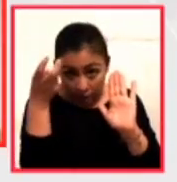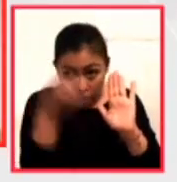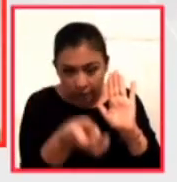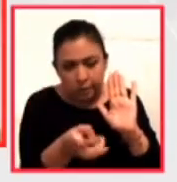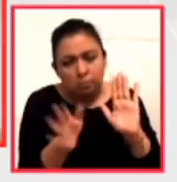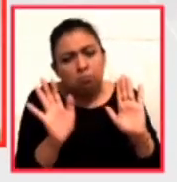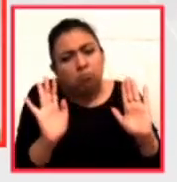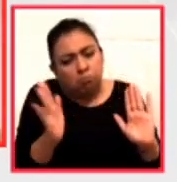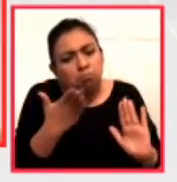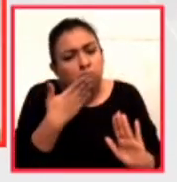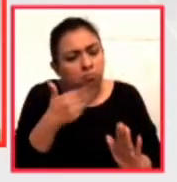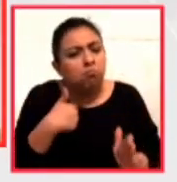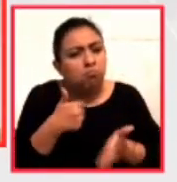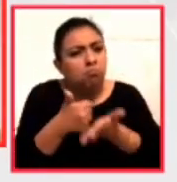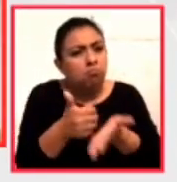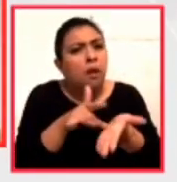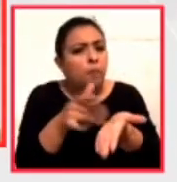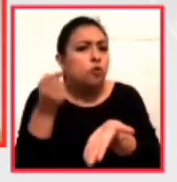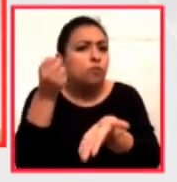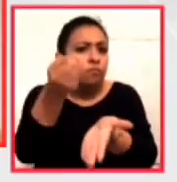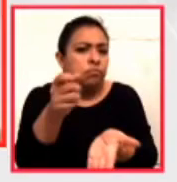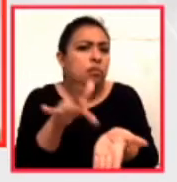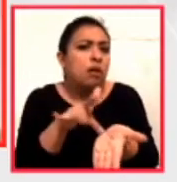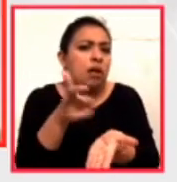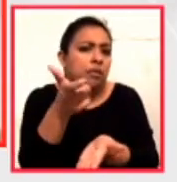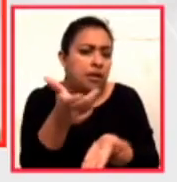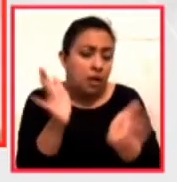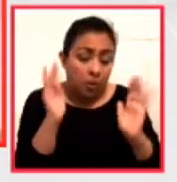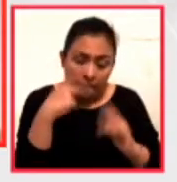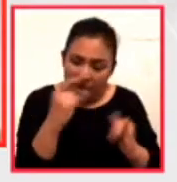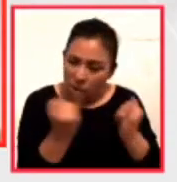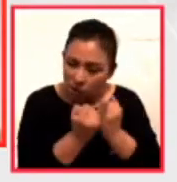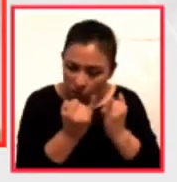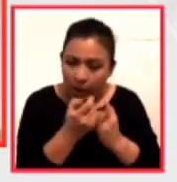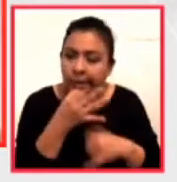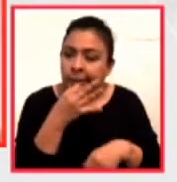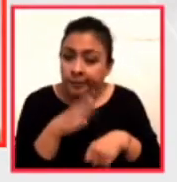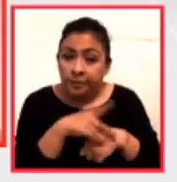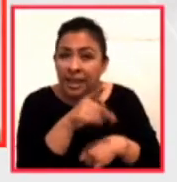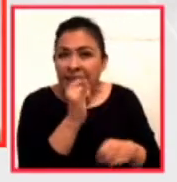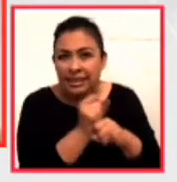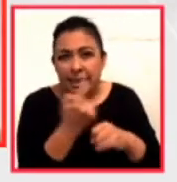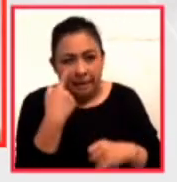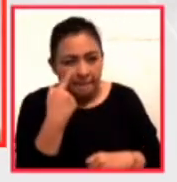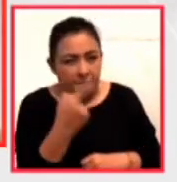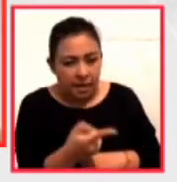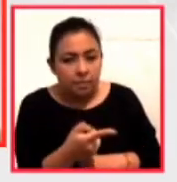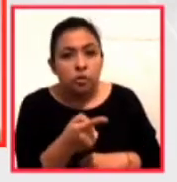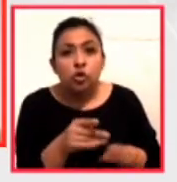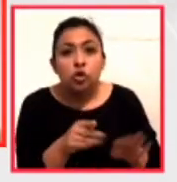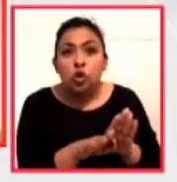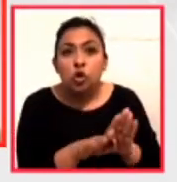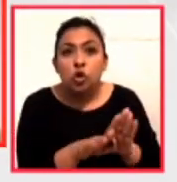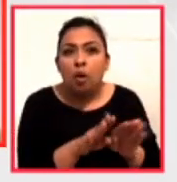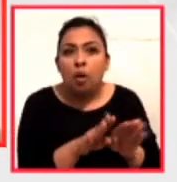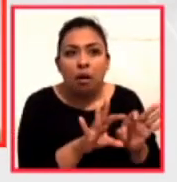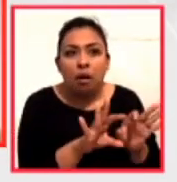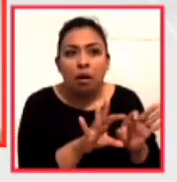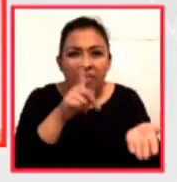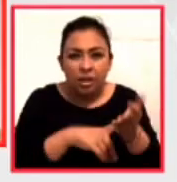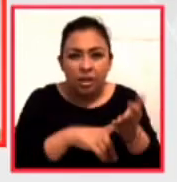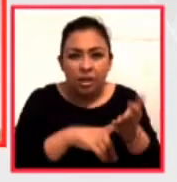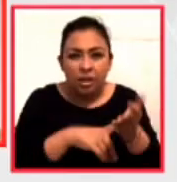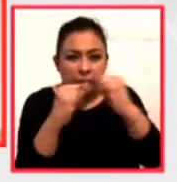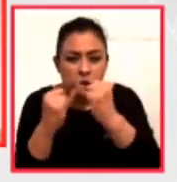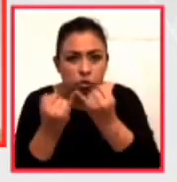supuesto tendrás el apoyo económico. Pero también hay que decirlo, en esa página se puede observar toda la andamia institucional de los Estados